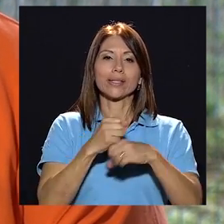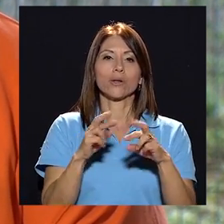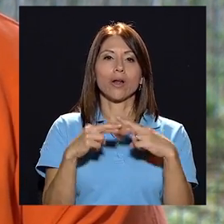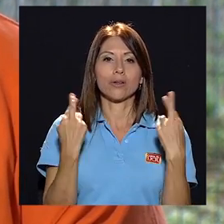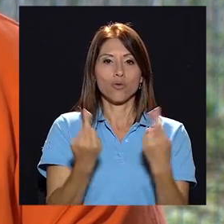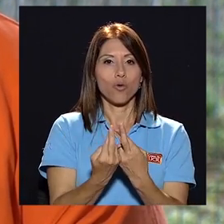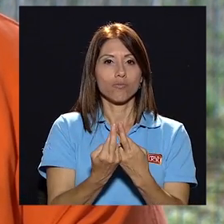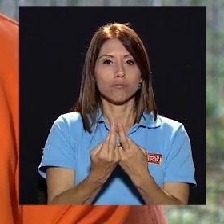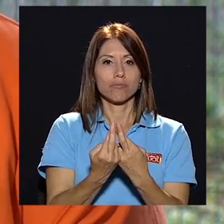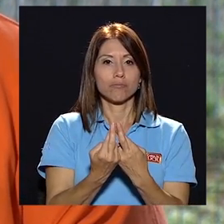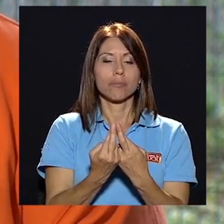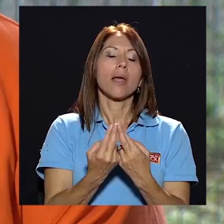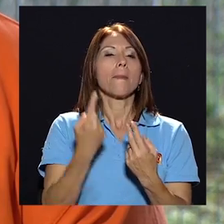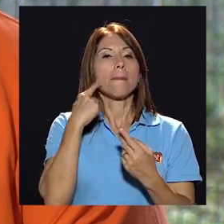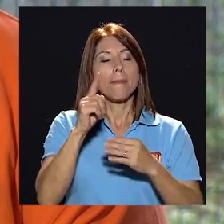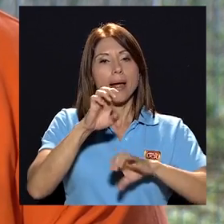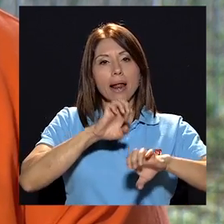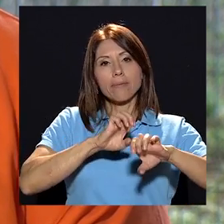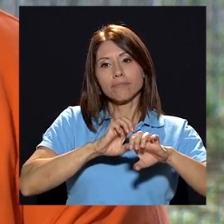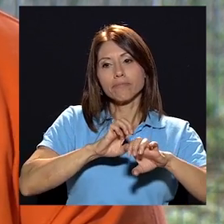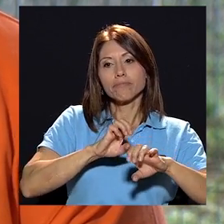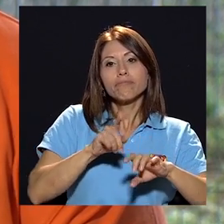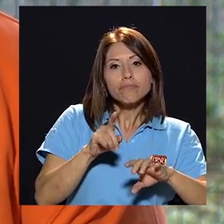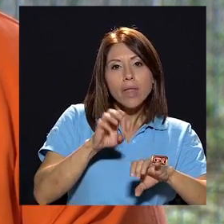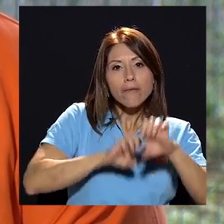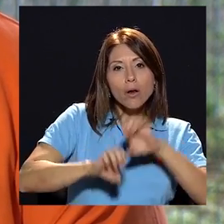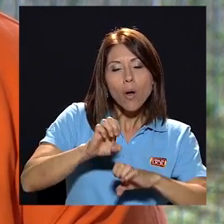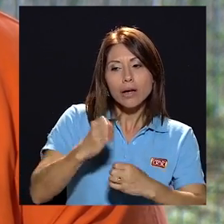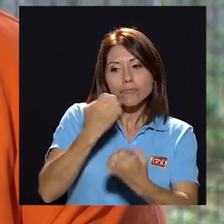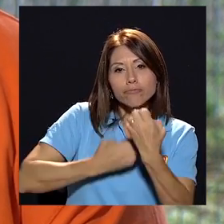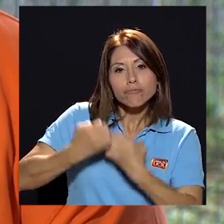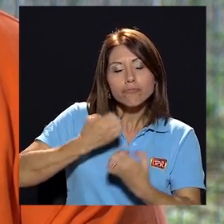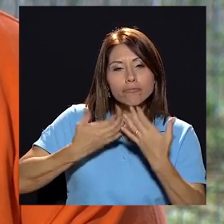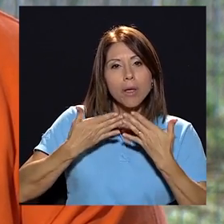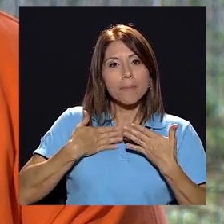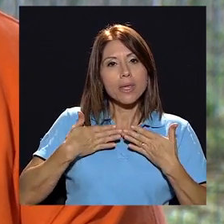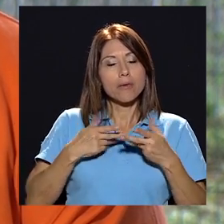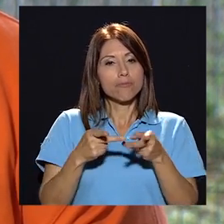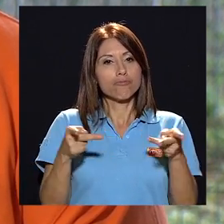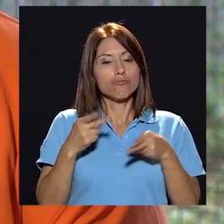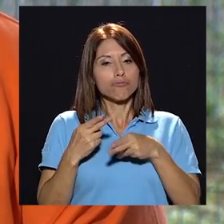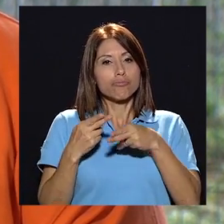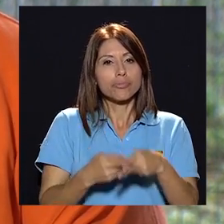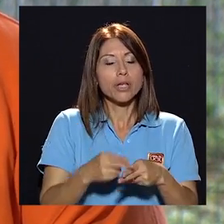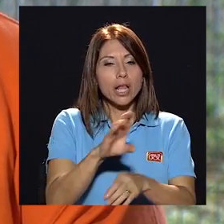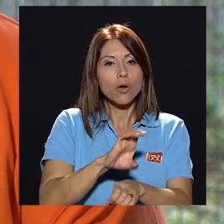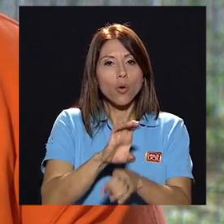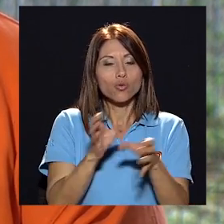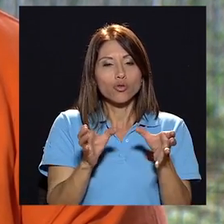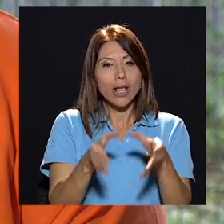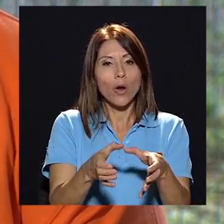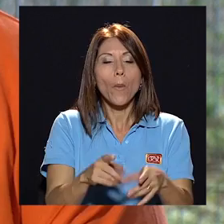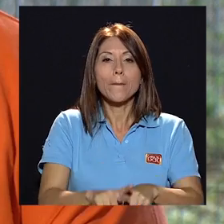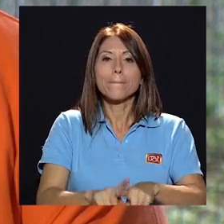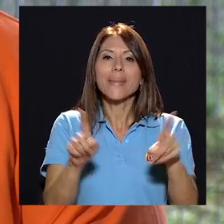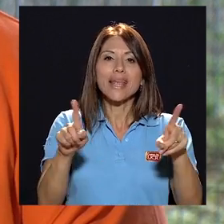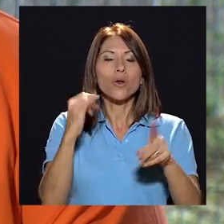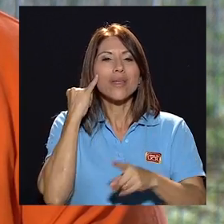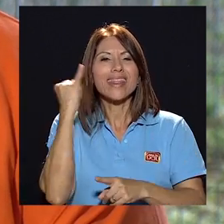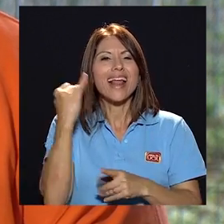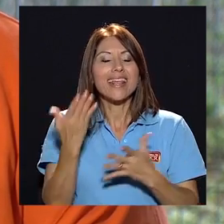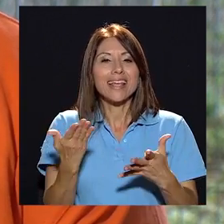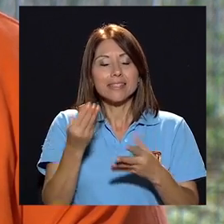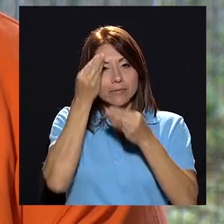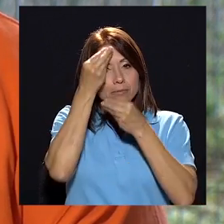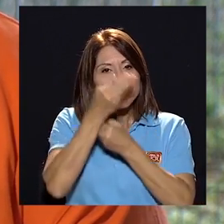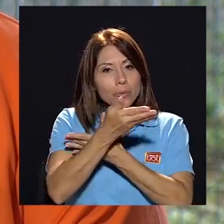reunión, voy a convocar una reunión anual para evaluar mi posición en el Consejo. Pero lo ideal